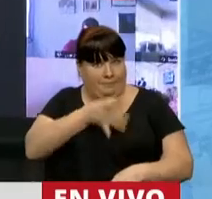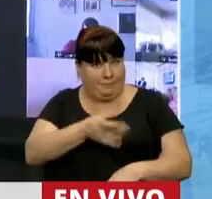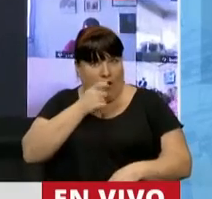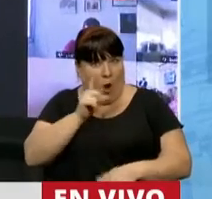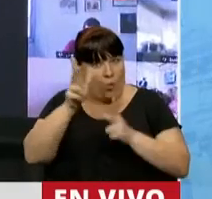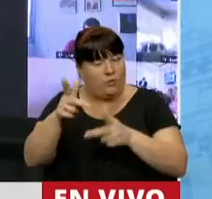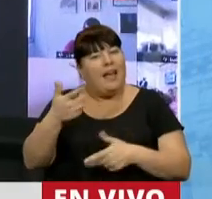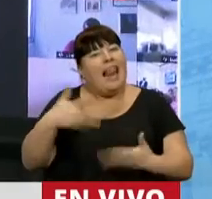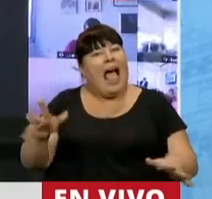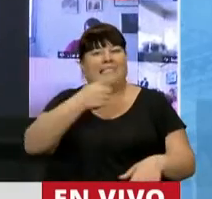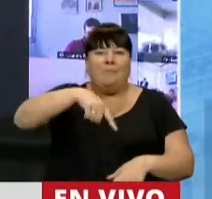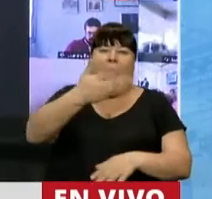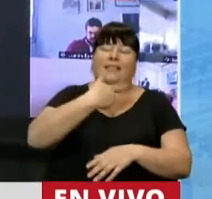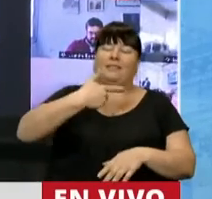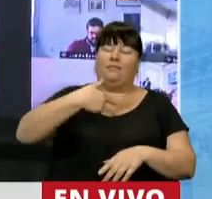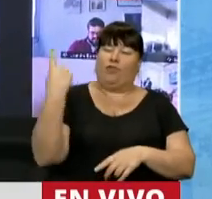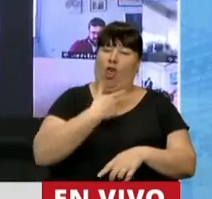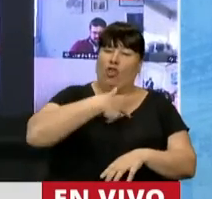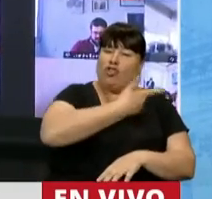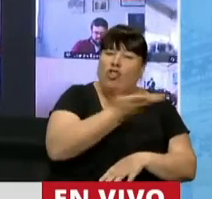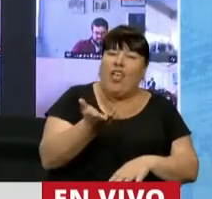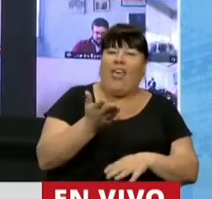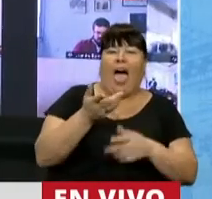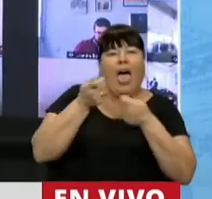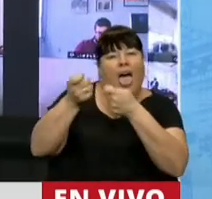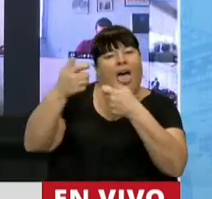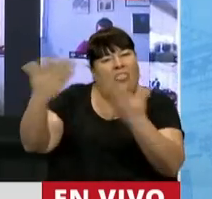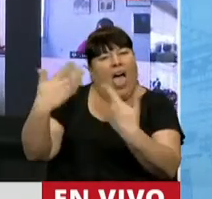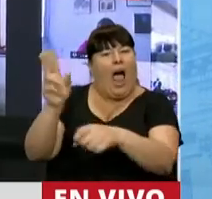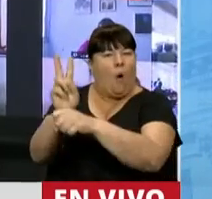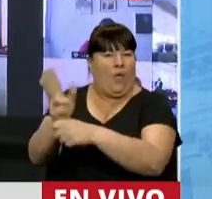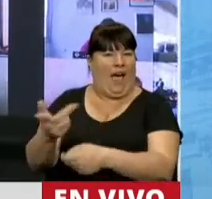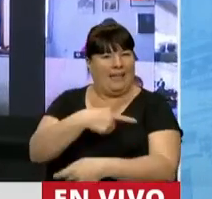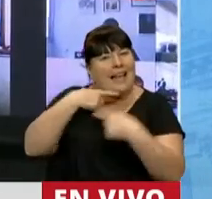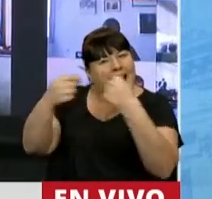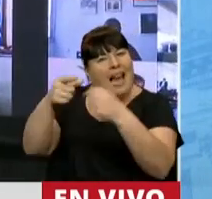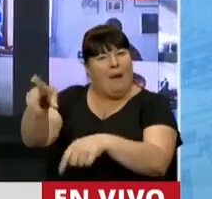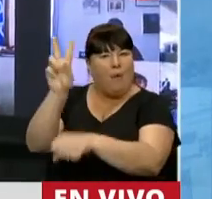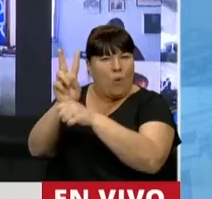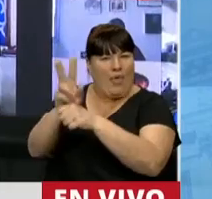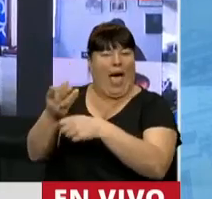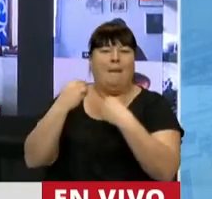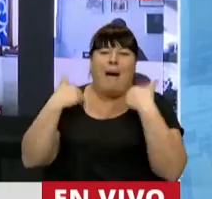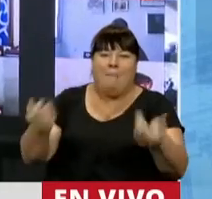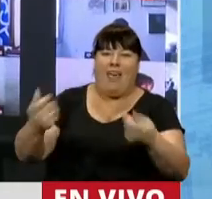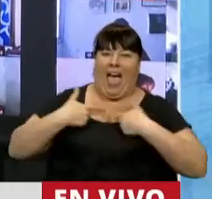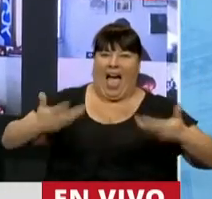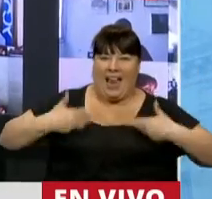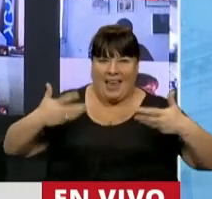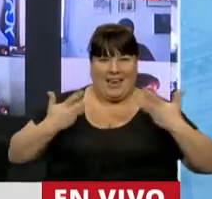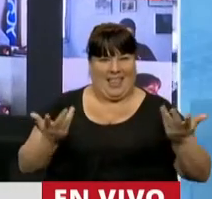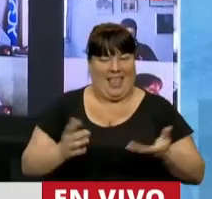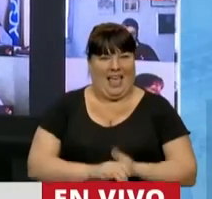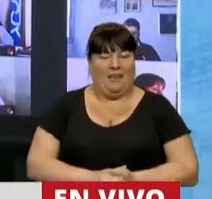qué lástima que no nos hayamos animado como sociedad a exigirle a Diego que se cuide, exigirle a Diego que nos pueda dar más alegrías